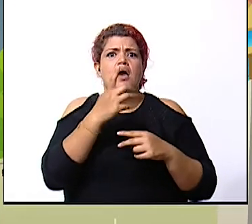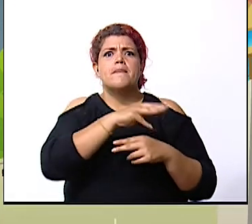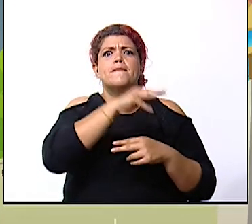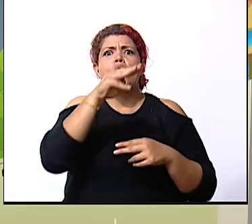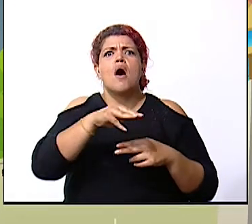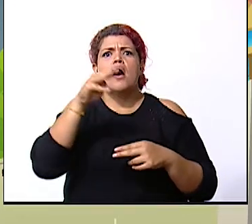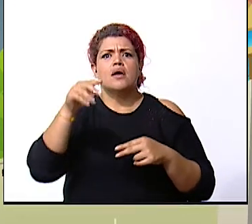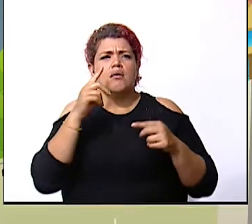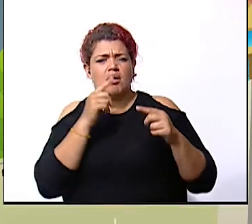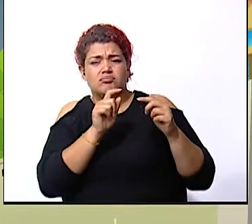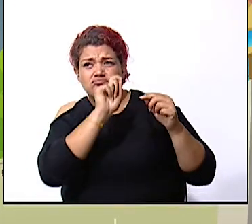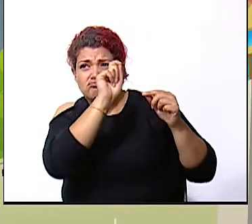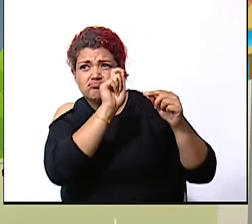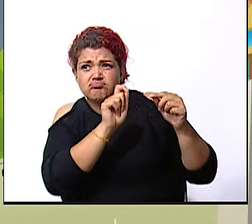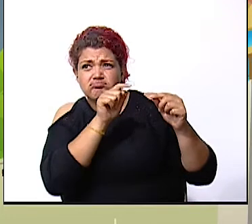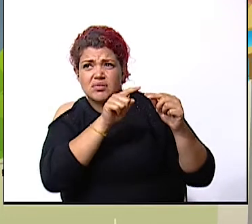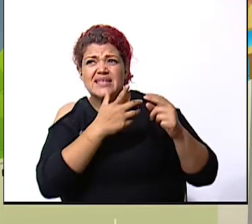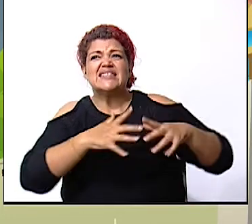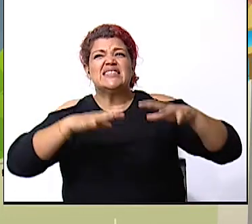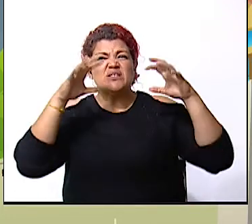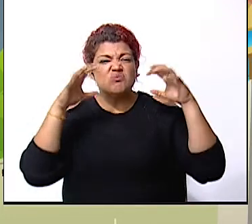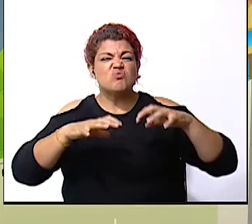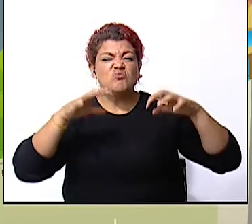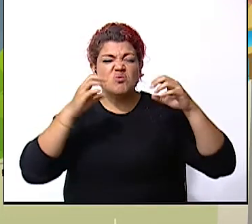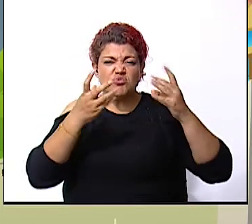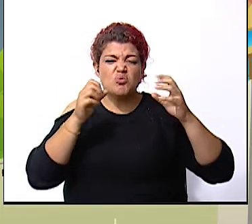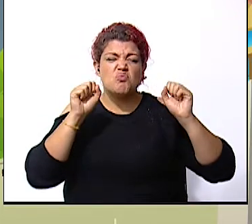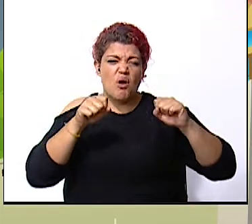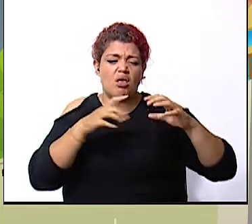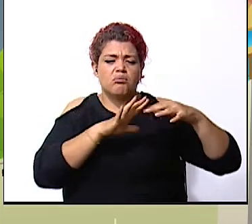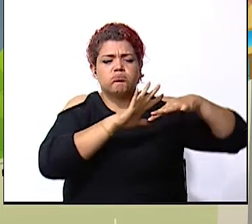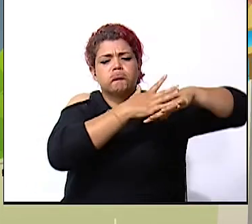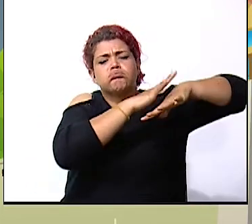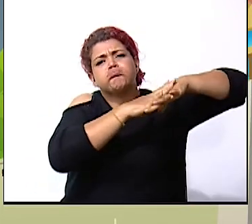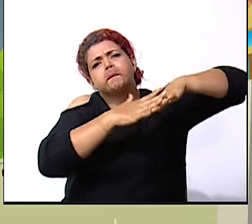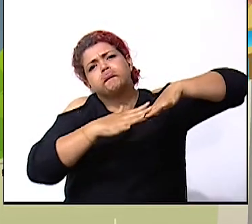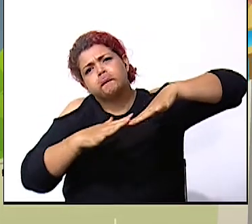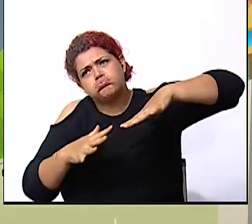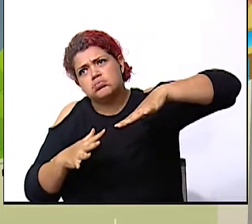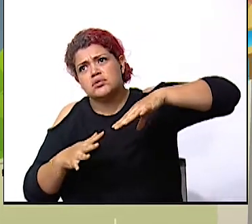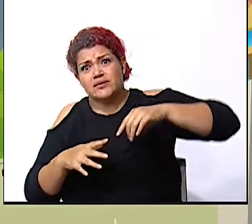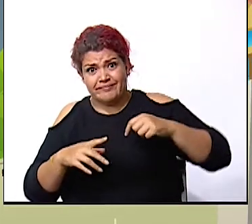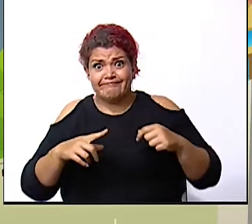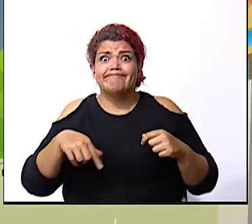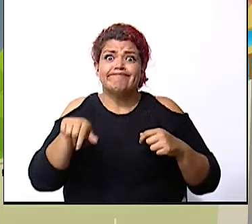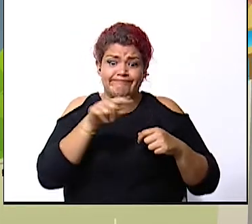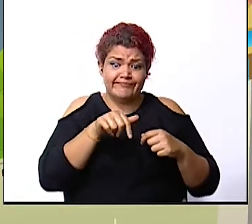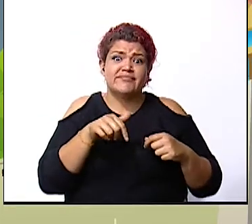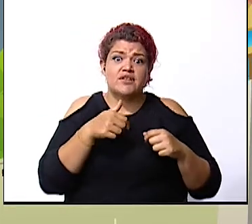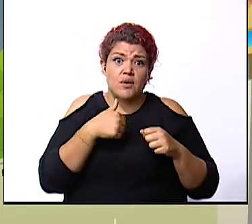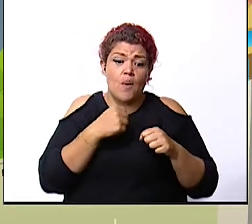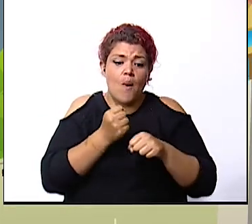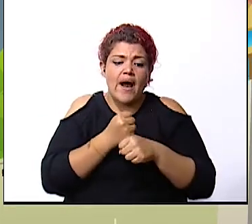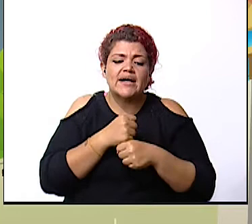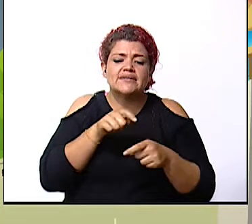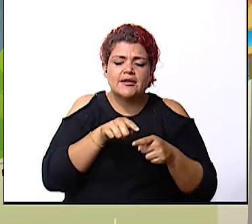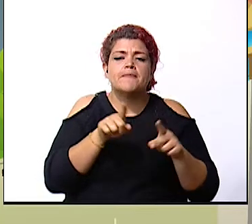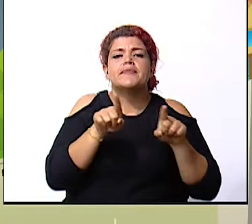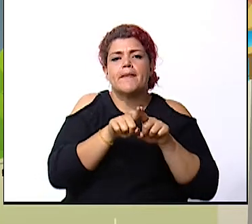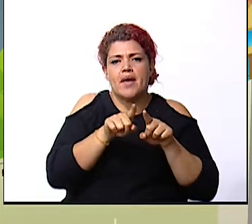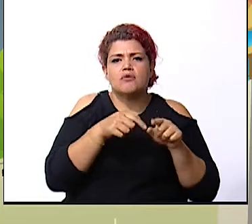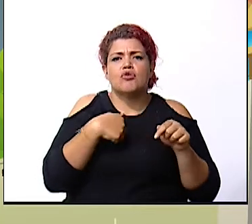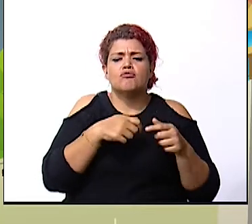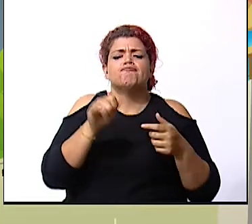montañas y si llueve mucho podría darse un deslizamiento en este caso entonces aquí también